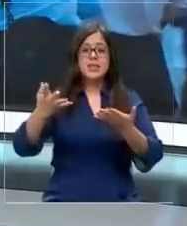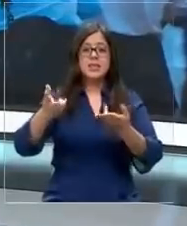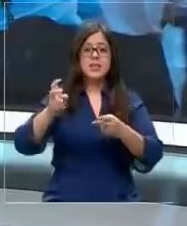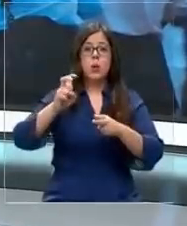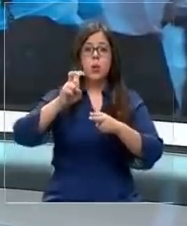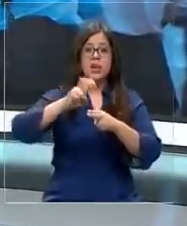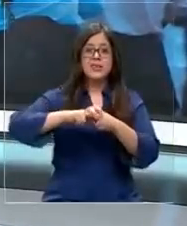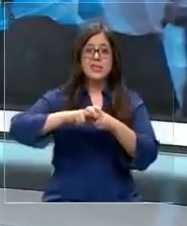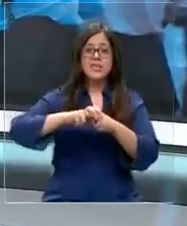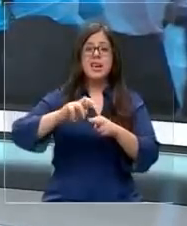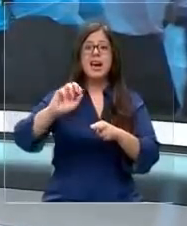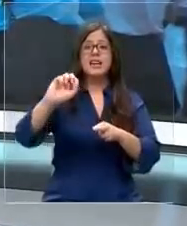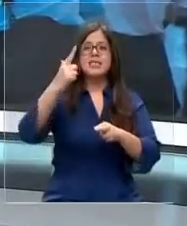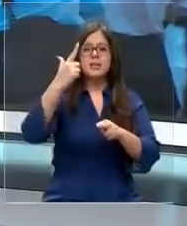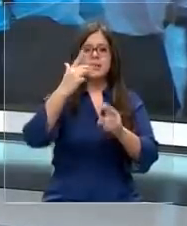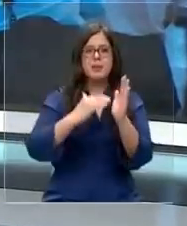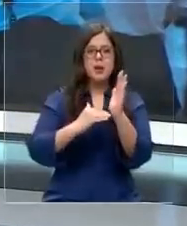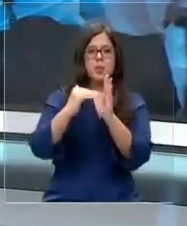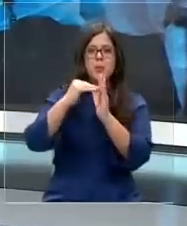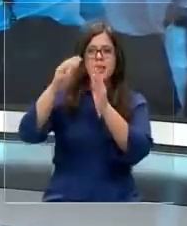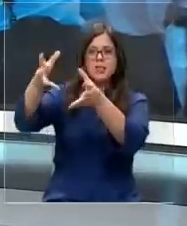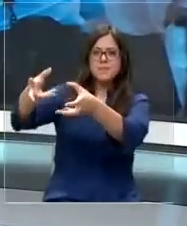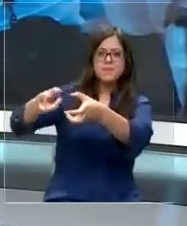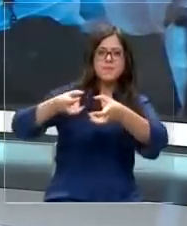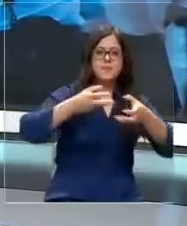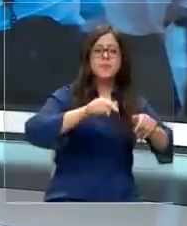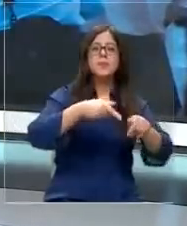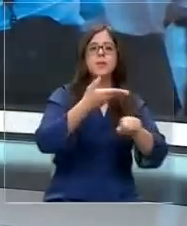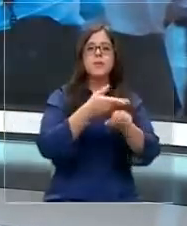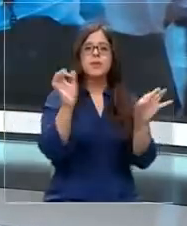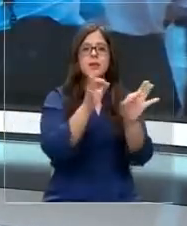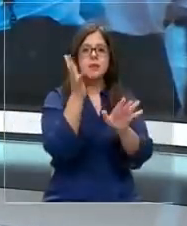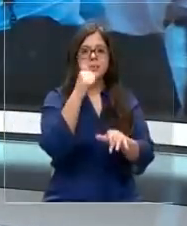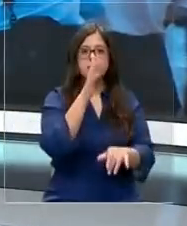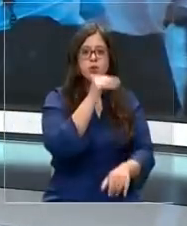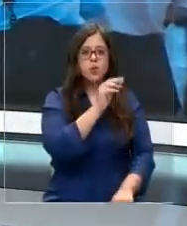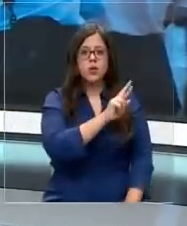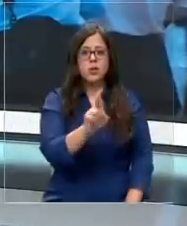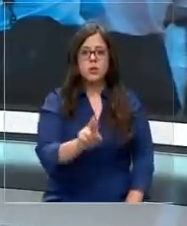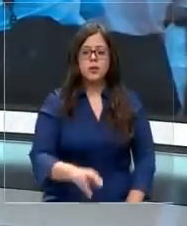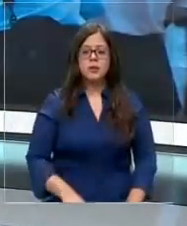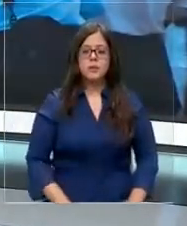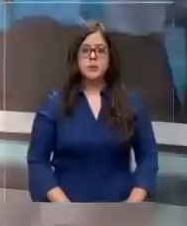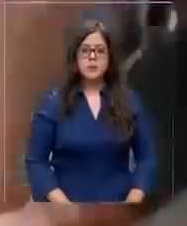desde el piso siete. Dicen que han pedido explicaciones, pero no han tenido éxito.